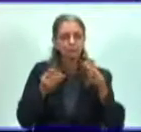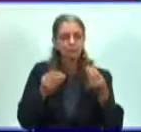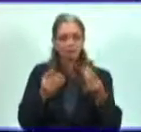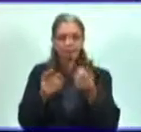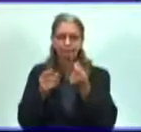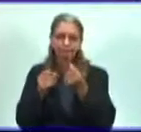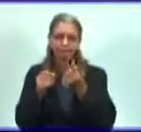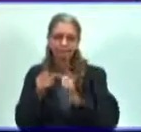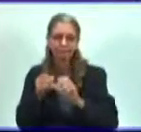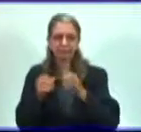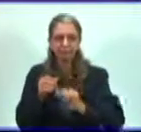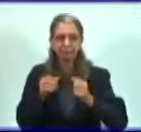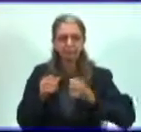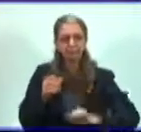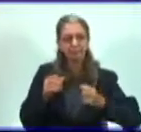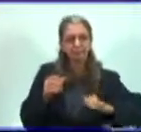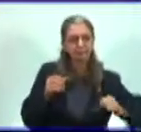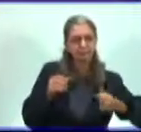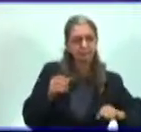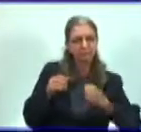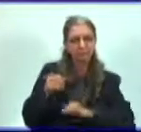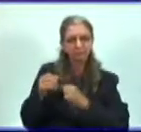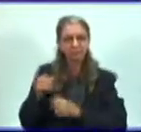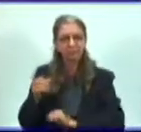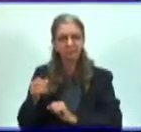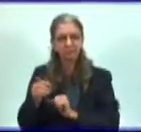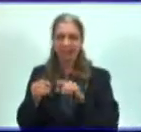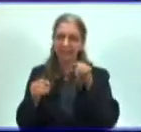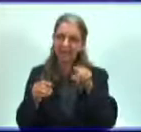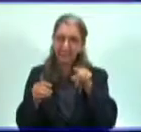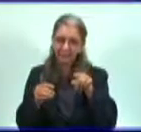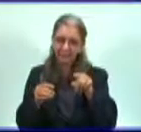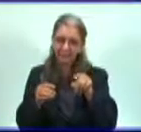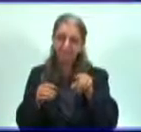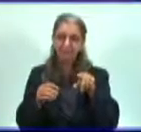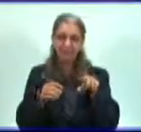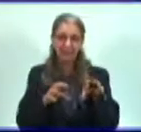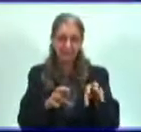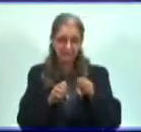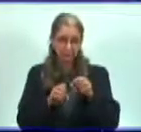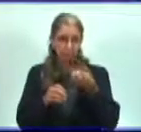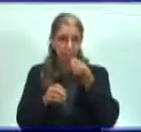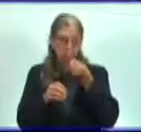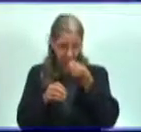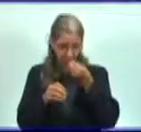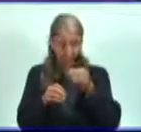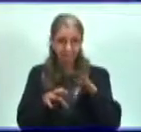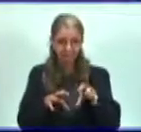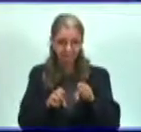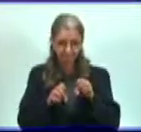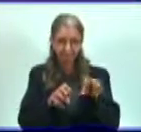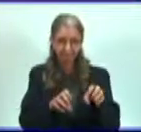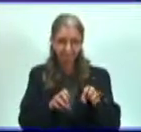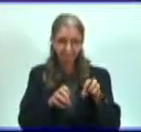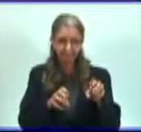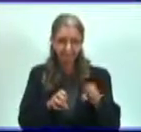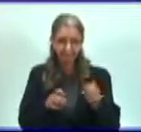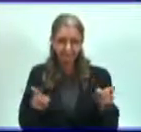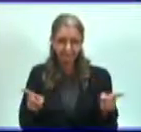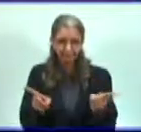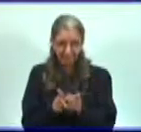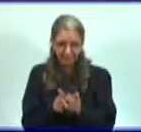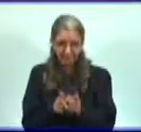va a utilizar el metabolismo de la célula, la parte de la síntesis,